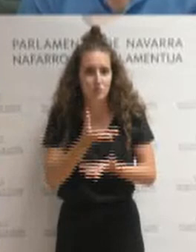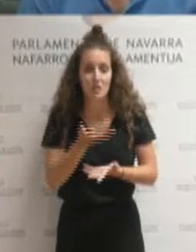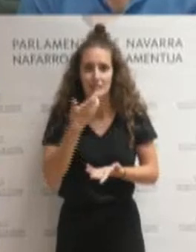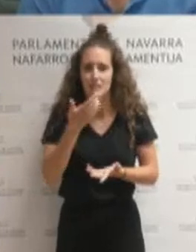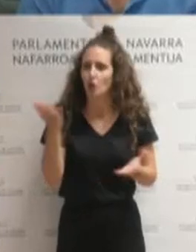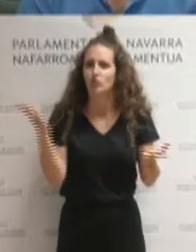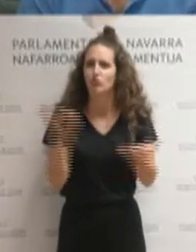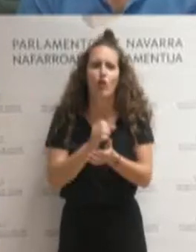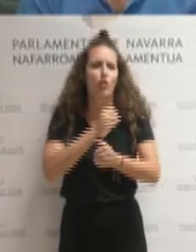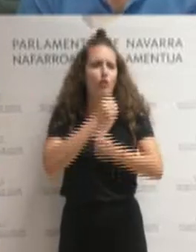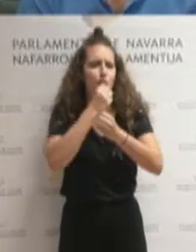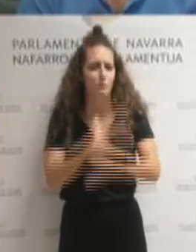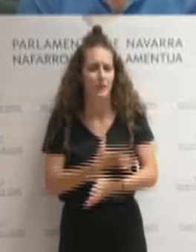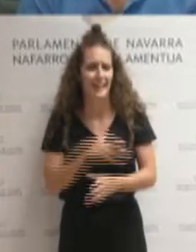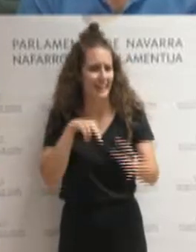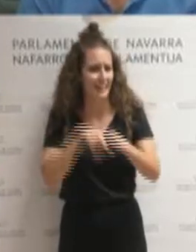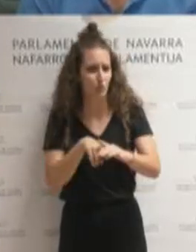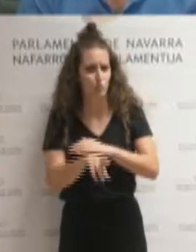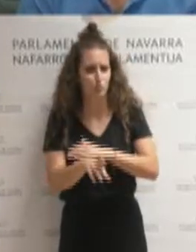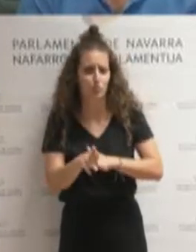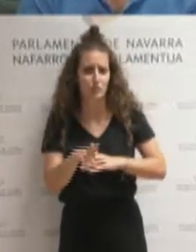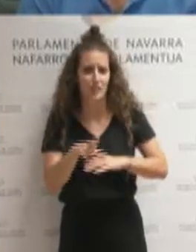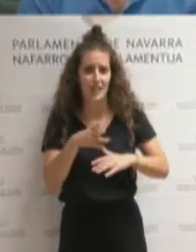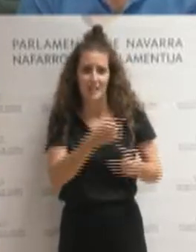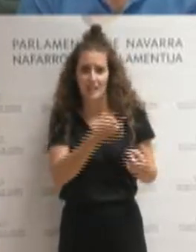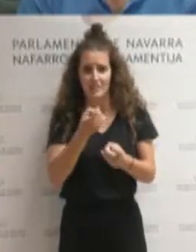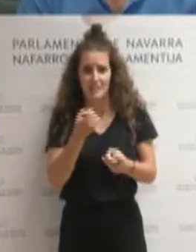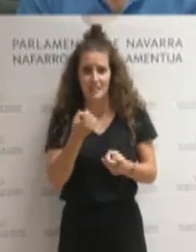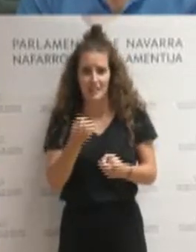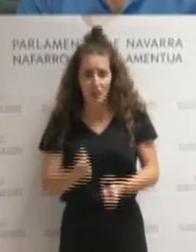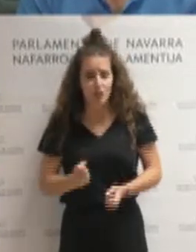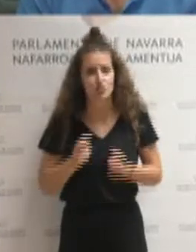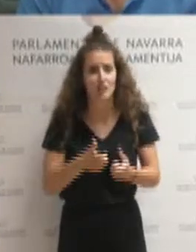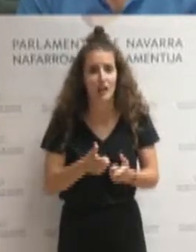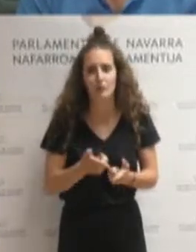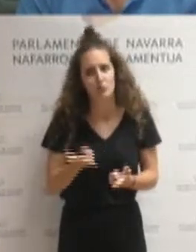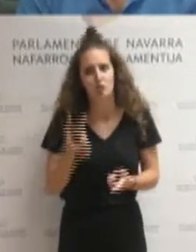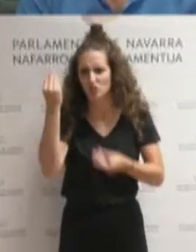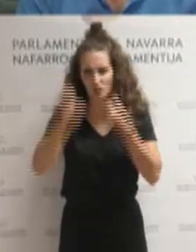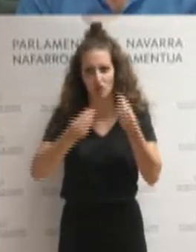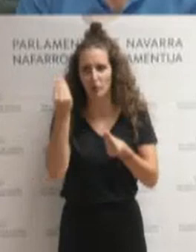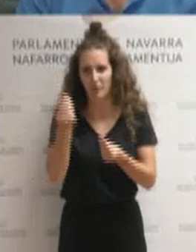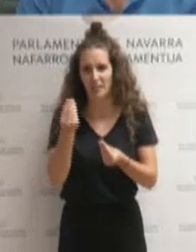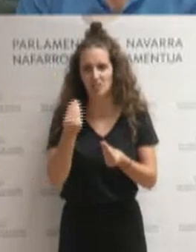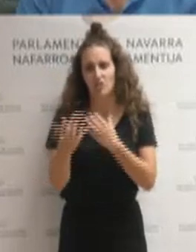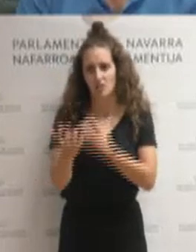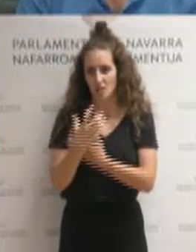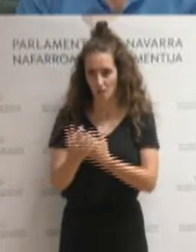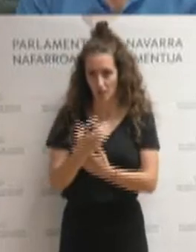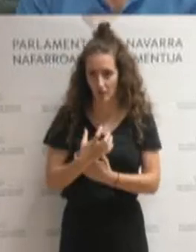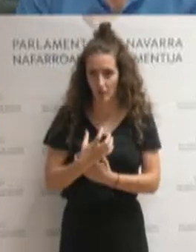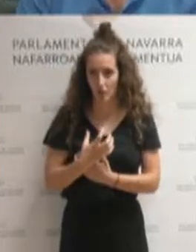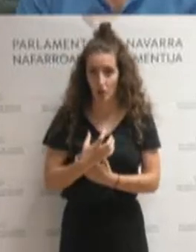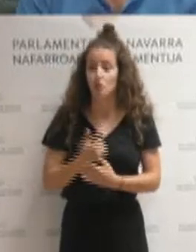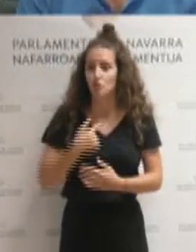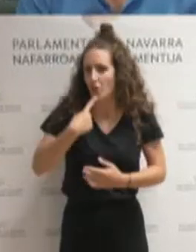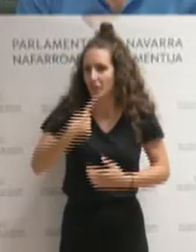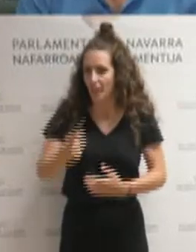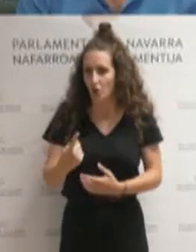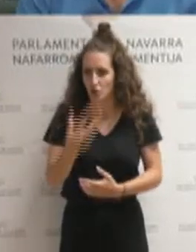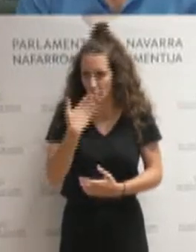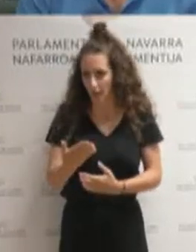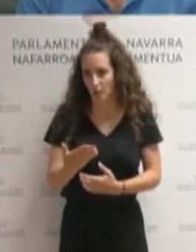que se han dispuesto los recursos necesarios, pues me parece una tomadura de pelo, señora consejera. Y se lo tengo que decir así, sintiéndolo muchísimo.